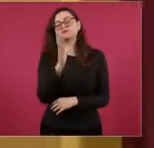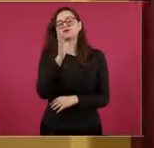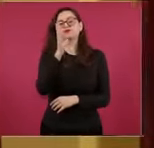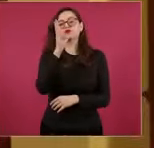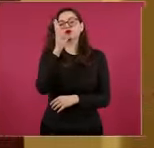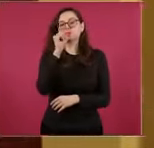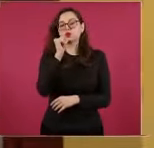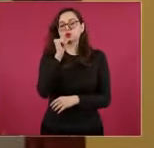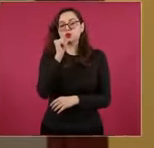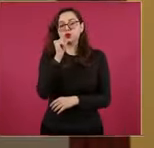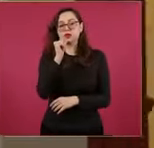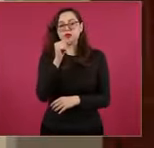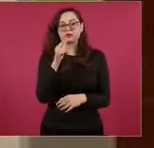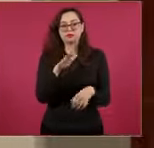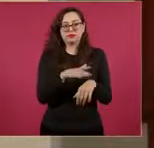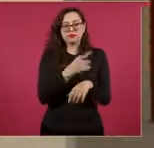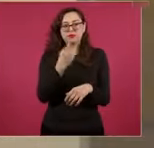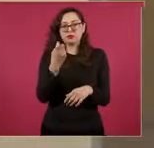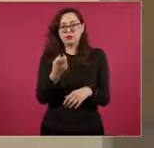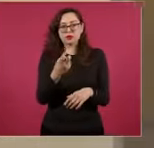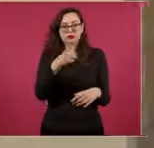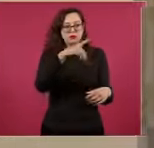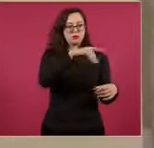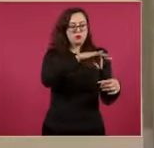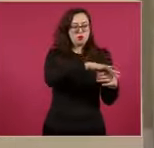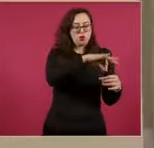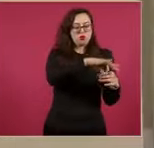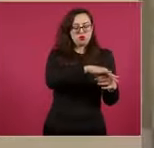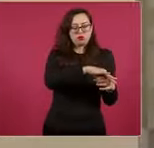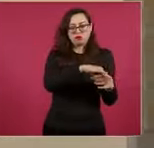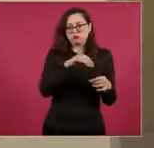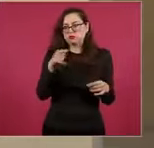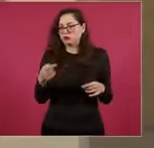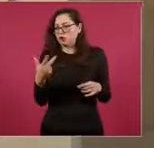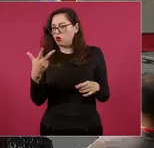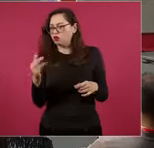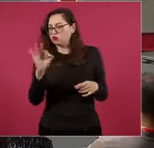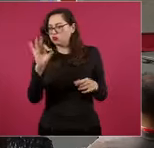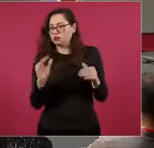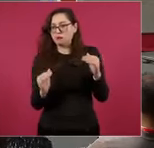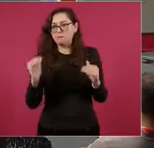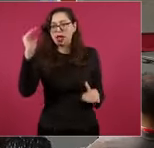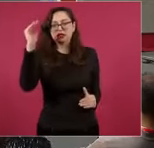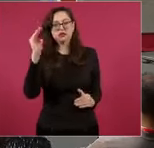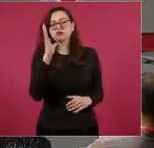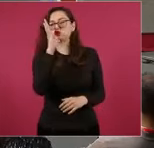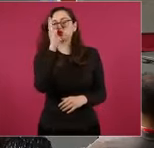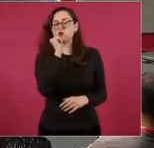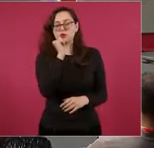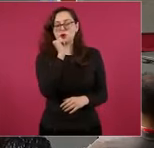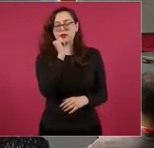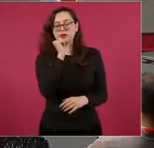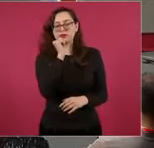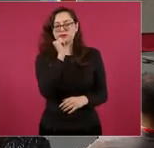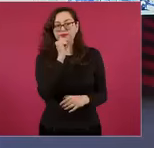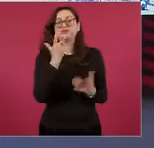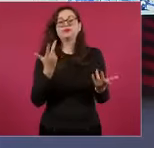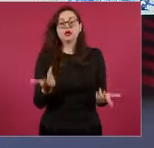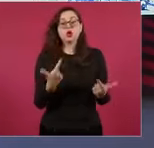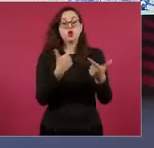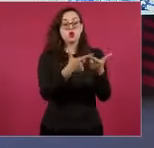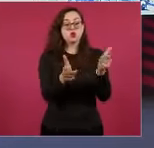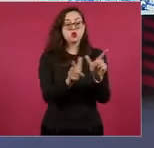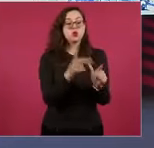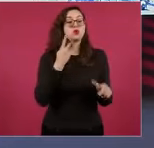que obtuvo en las urnas a su votación. La votación total emitida por un partido político